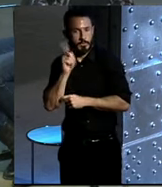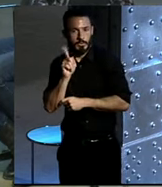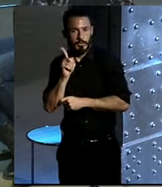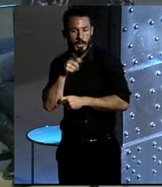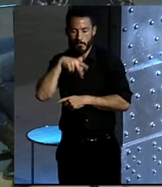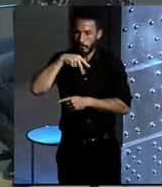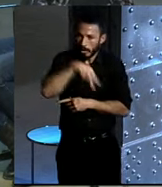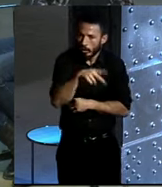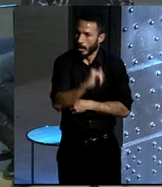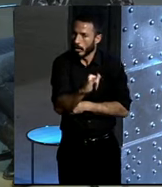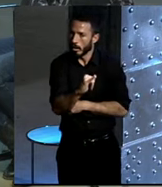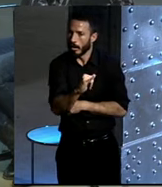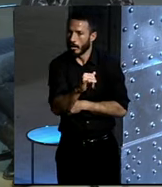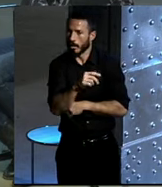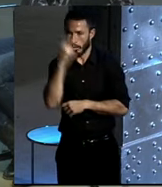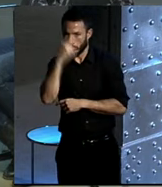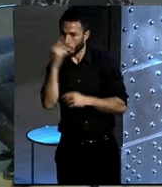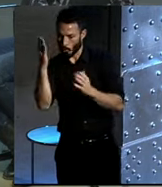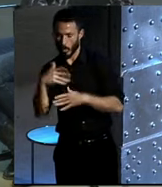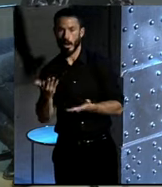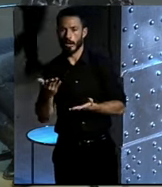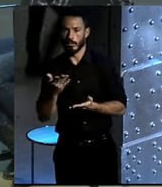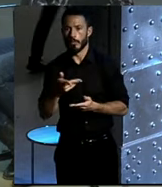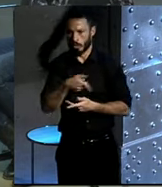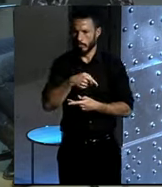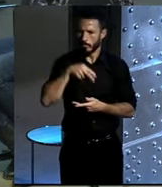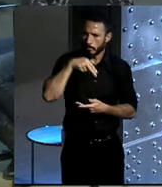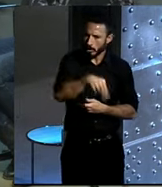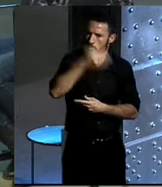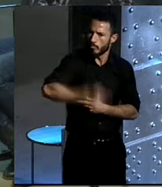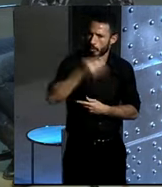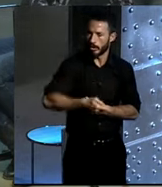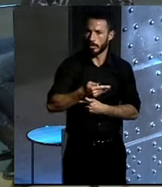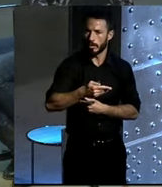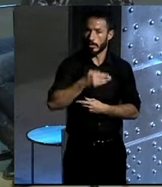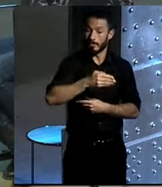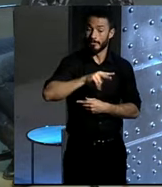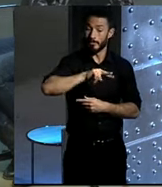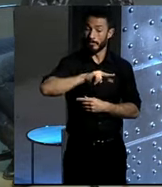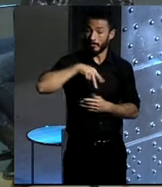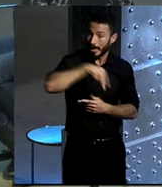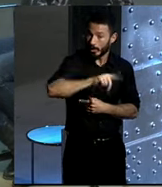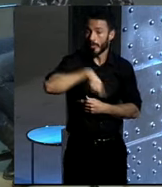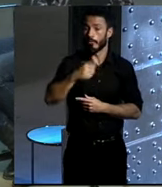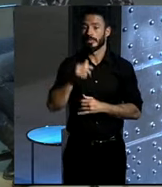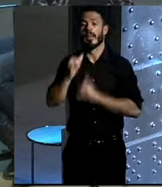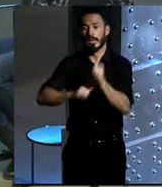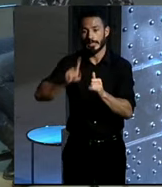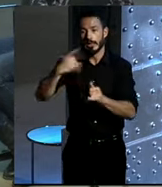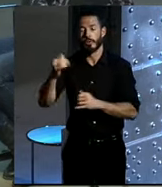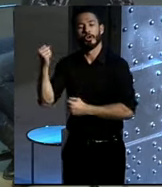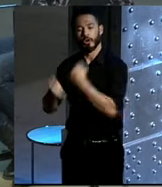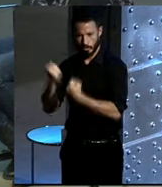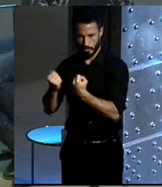básica de la ciudad es el peatón, y luego ya viene el ciclista y el automovilista, etcétera. Entonces, también hay mucho que aprender en ese sentido, pero desde luego